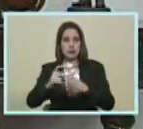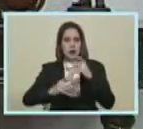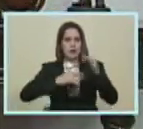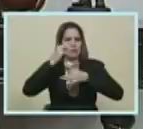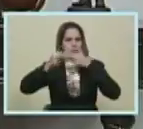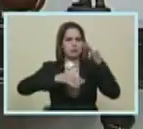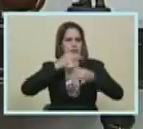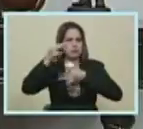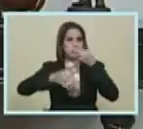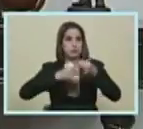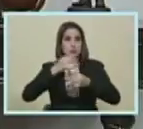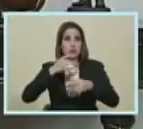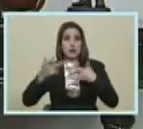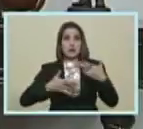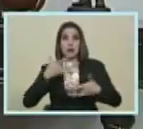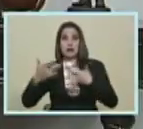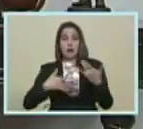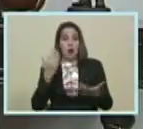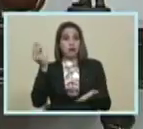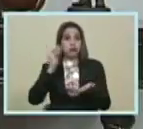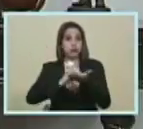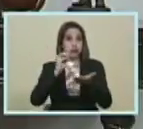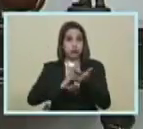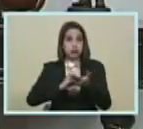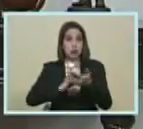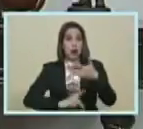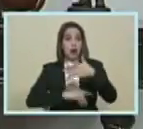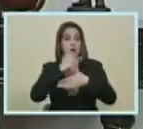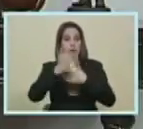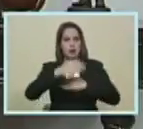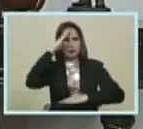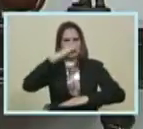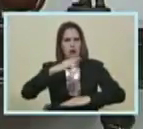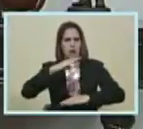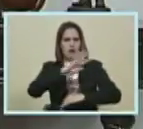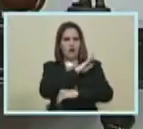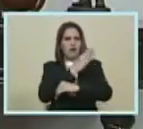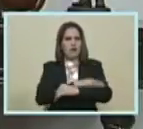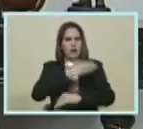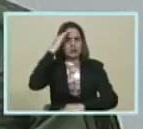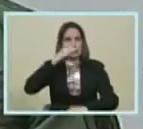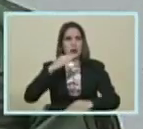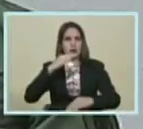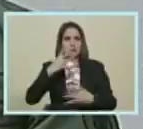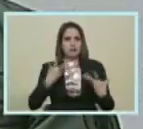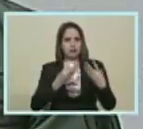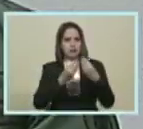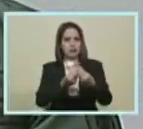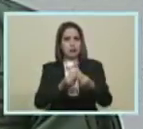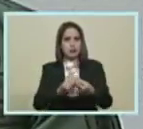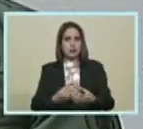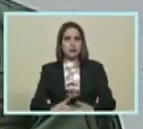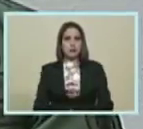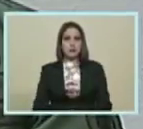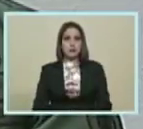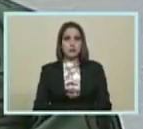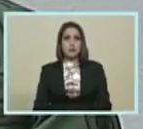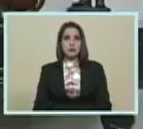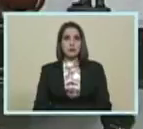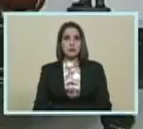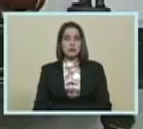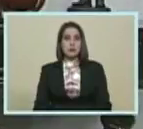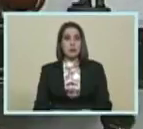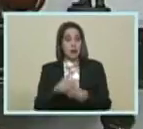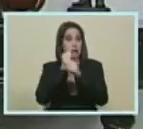preparación... ...y se activará otra vez... Plan República... ...nuestra Fuerza Armada Nacional Bolivarial... ...espero que esta